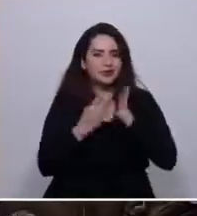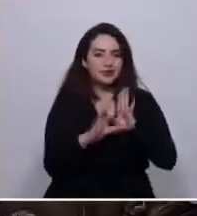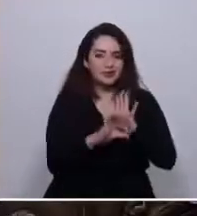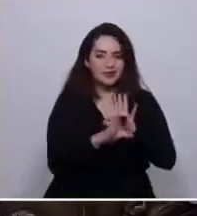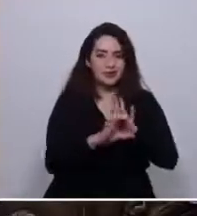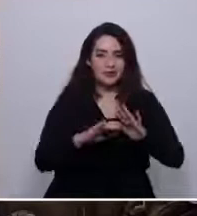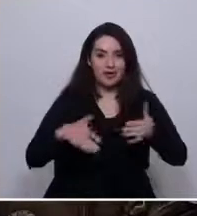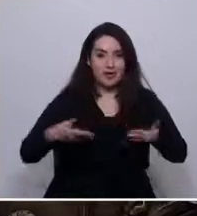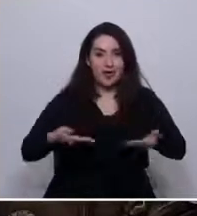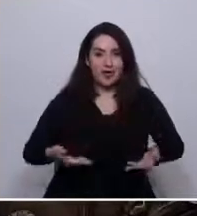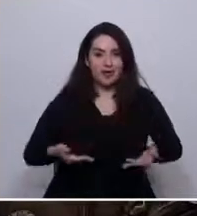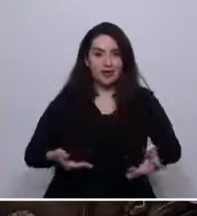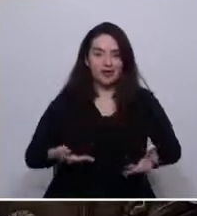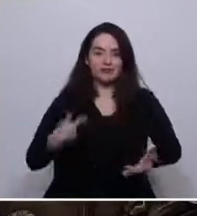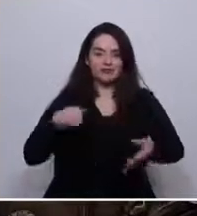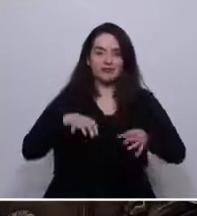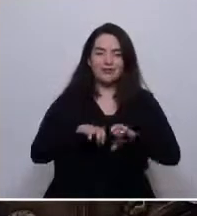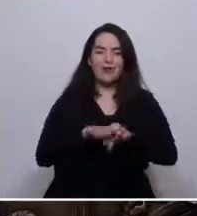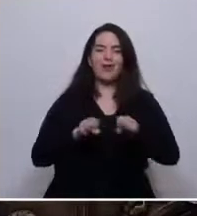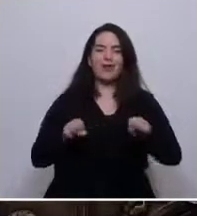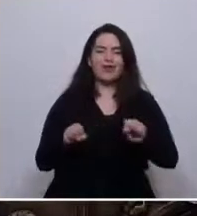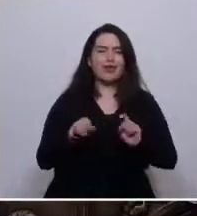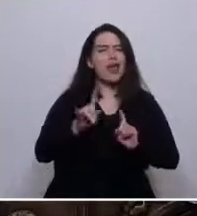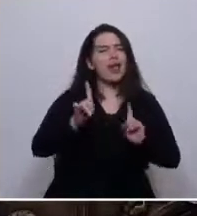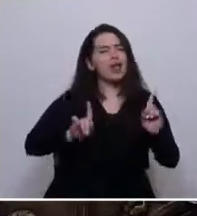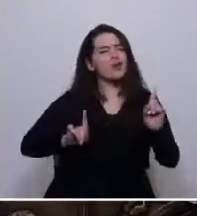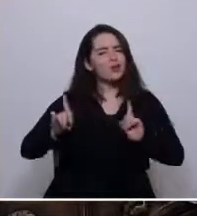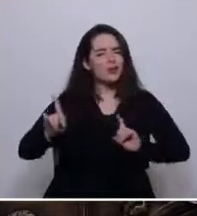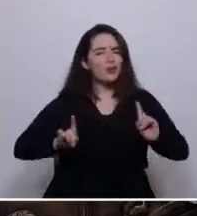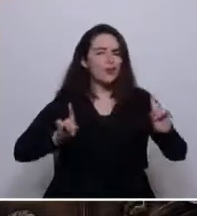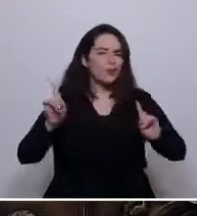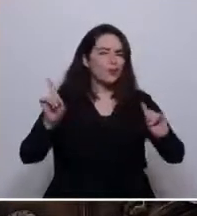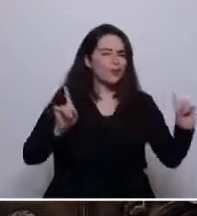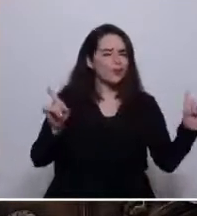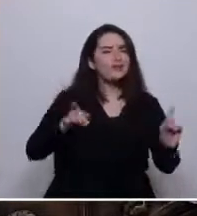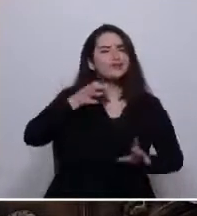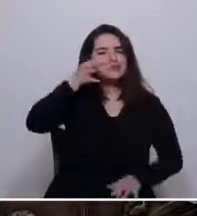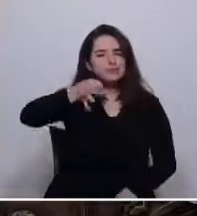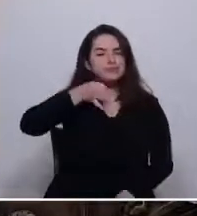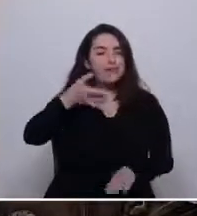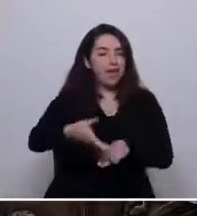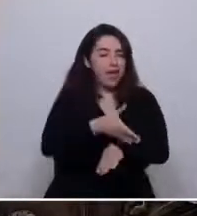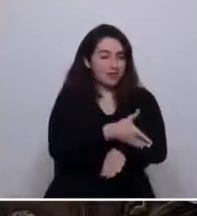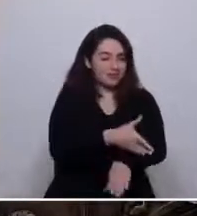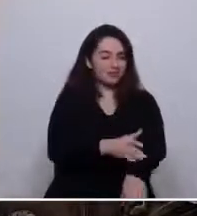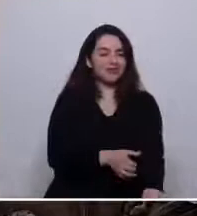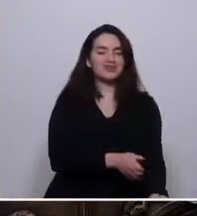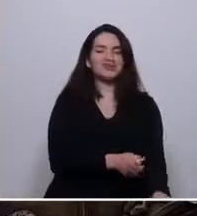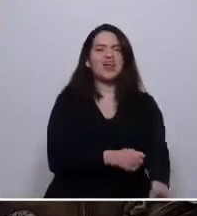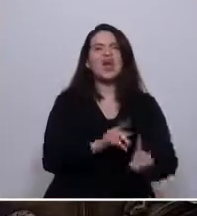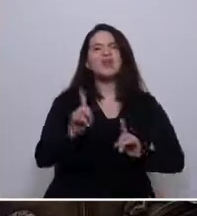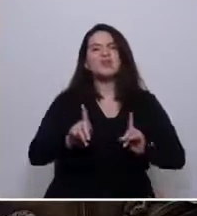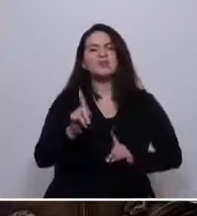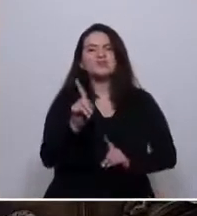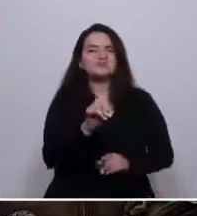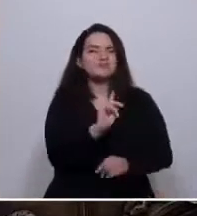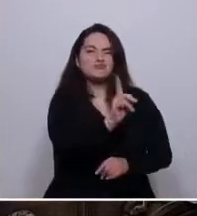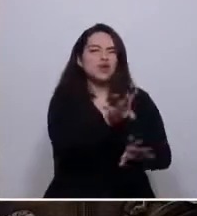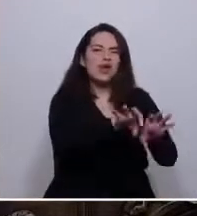de acuerdo con algunas de las intervenciones que me han precedido y en desacuerdo con otras,